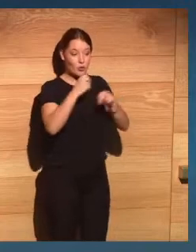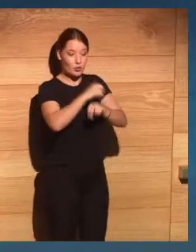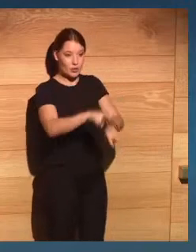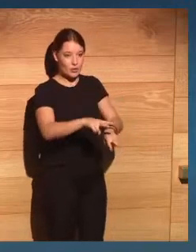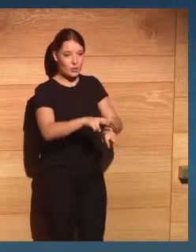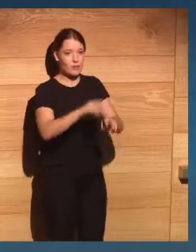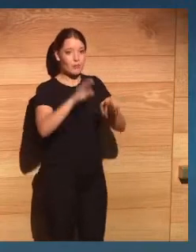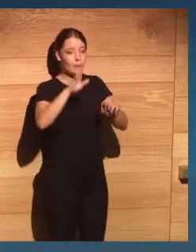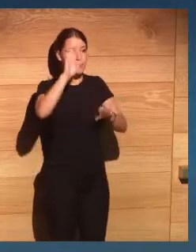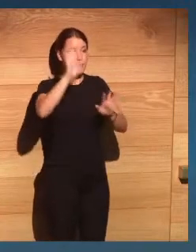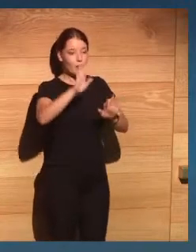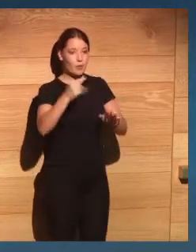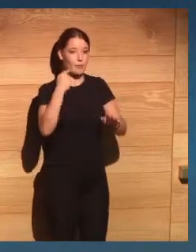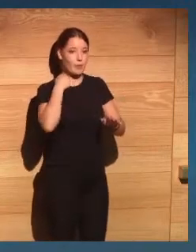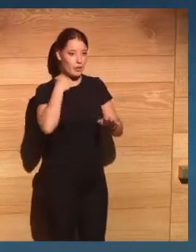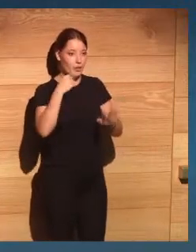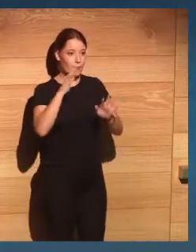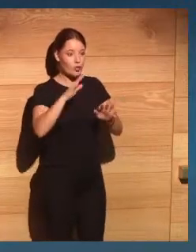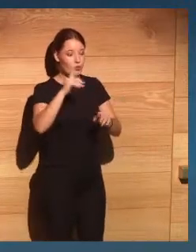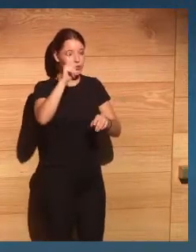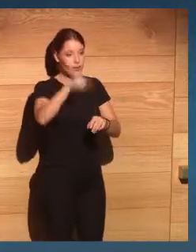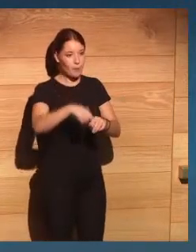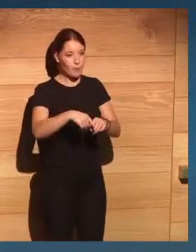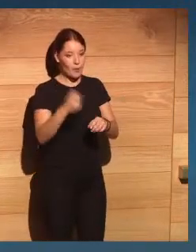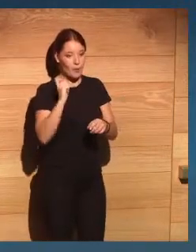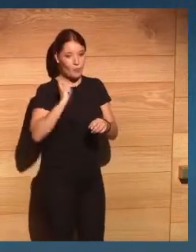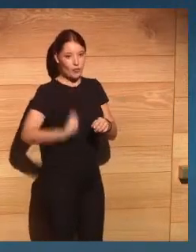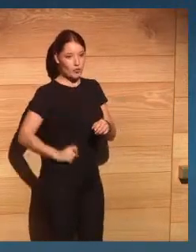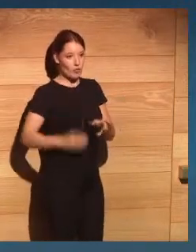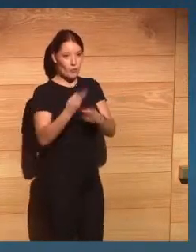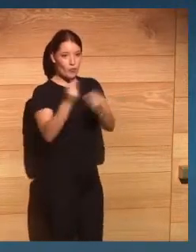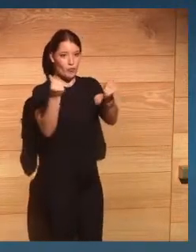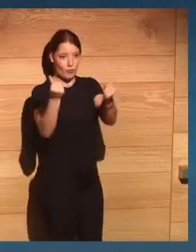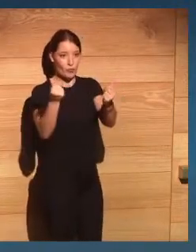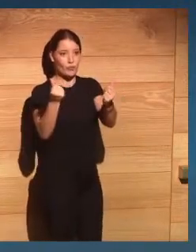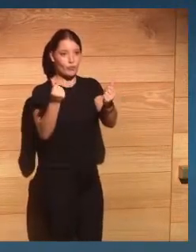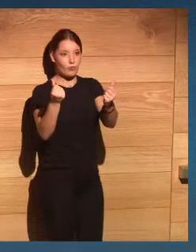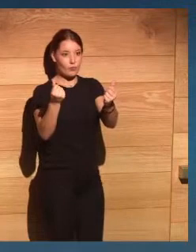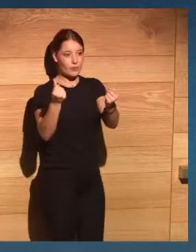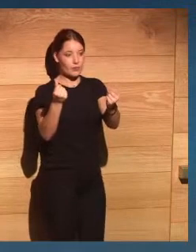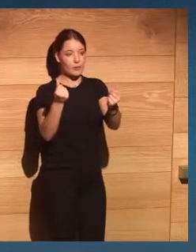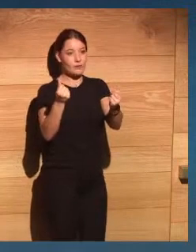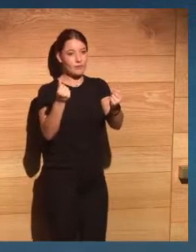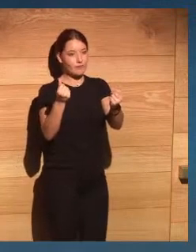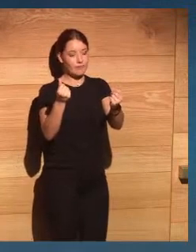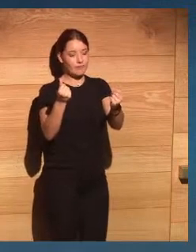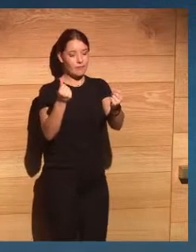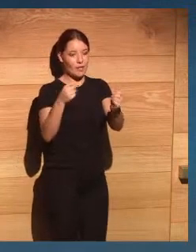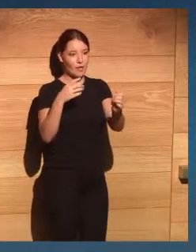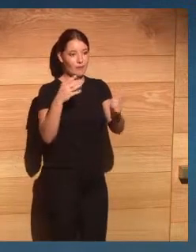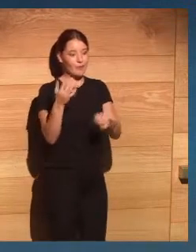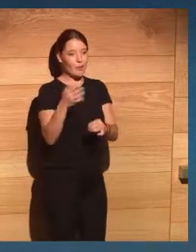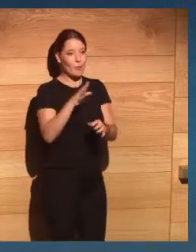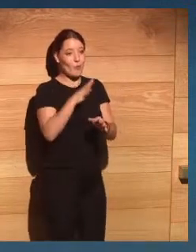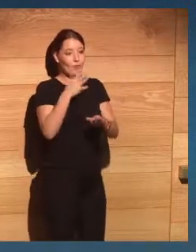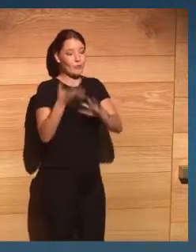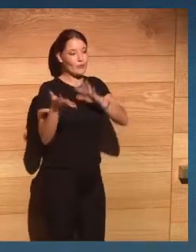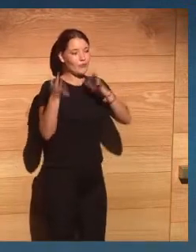puesto de trabajo sino ha perdido su ocupación la profesión en la que estaba ha desaparecido y por tanto se convierte en una persona con muy difícil